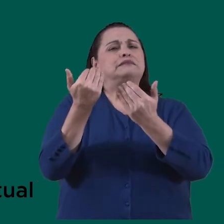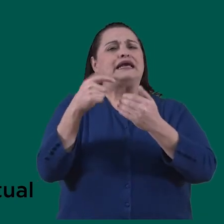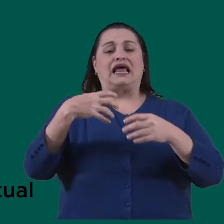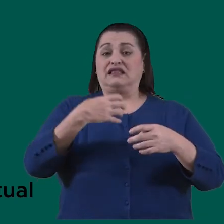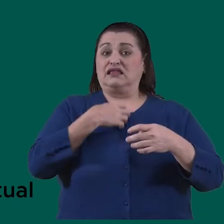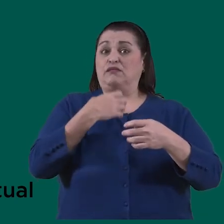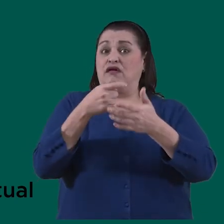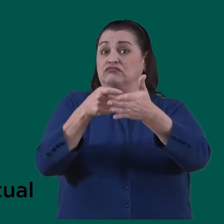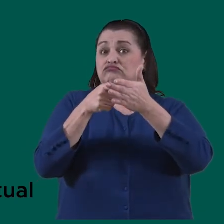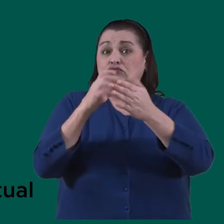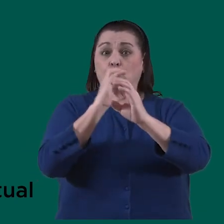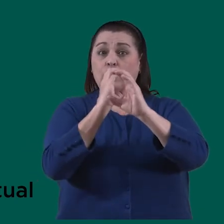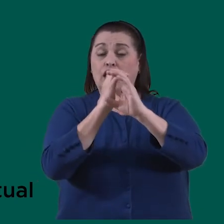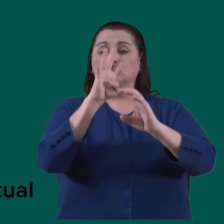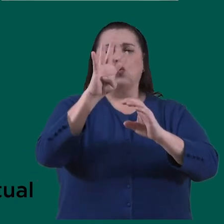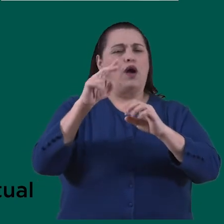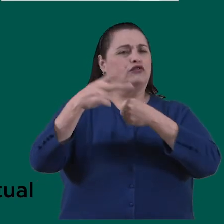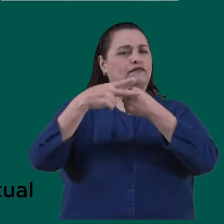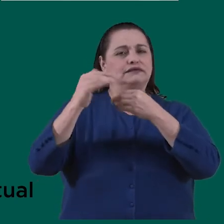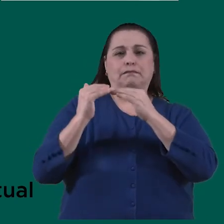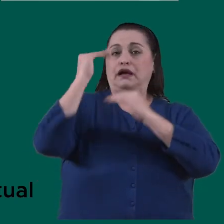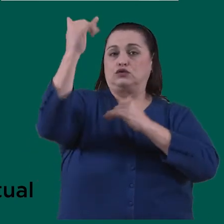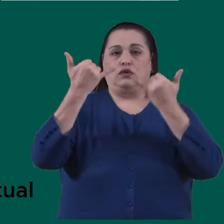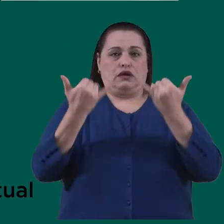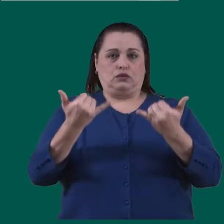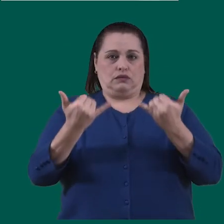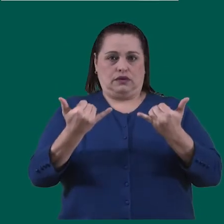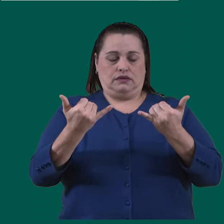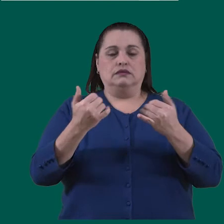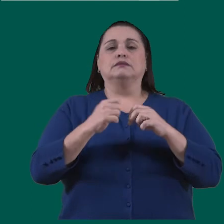que la demanda de cuidados será cuatro veces mayor que la actual.